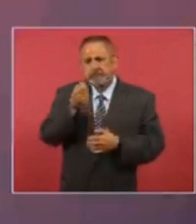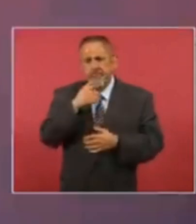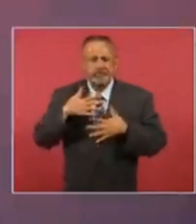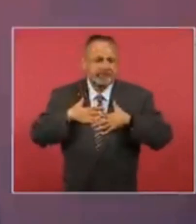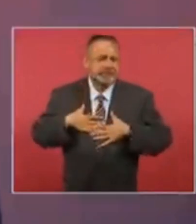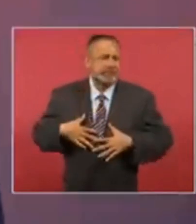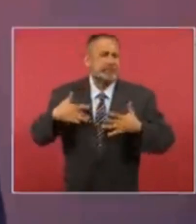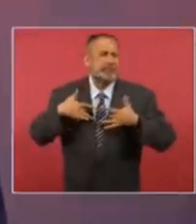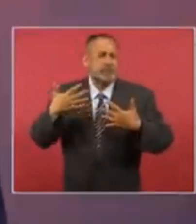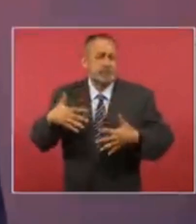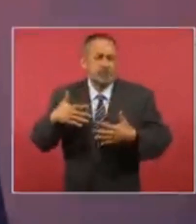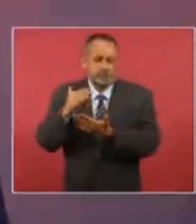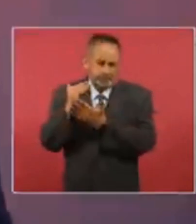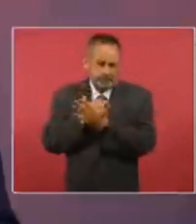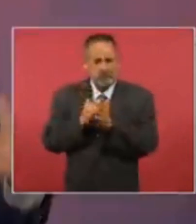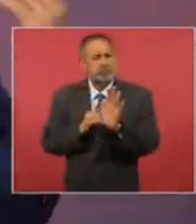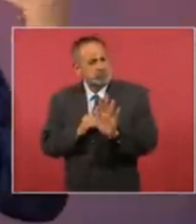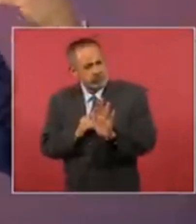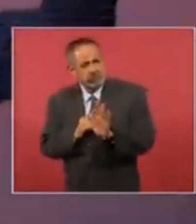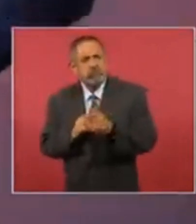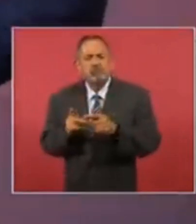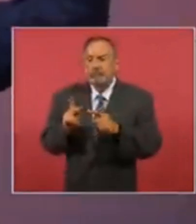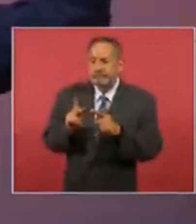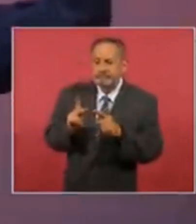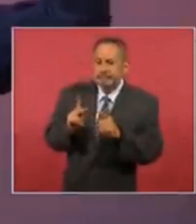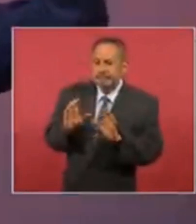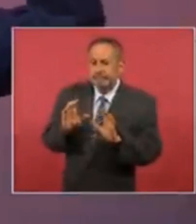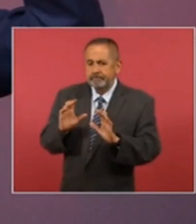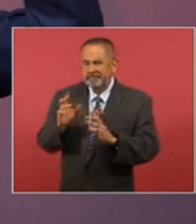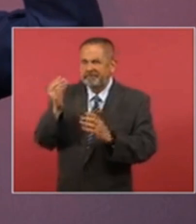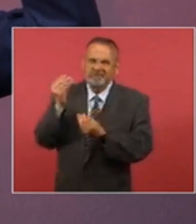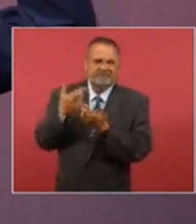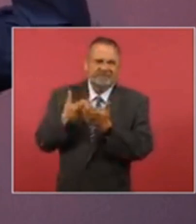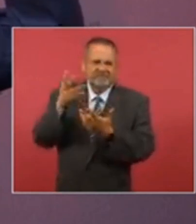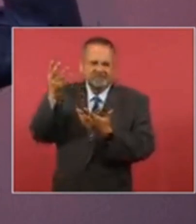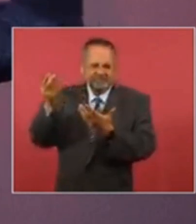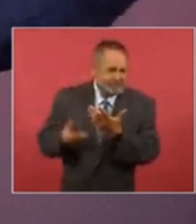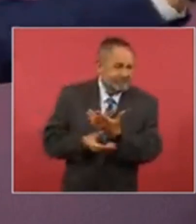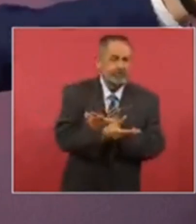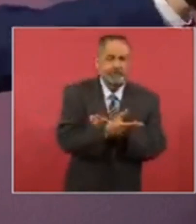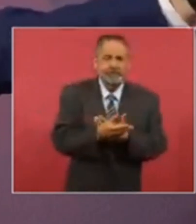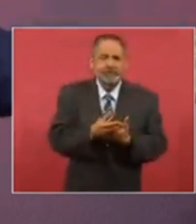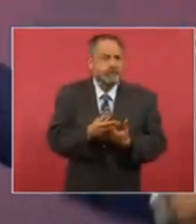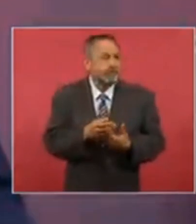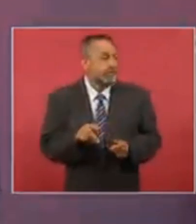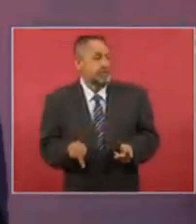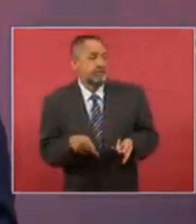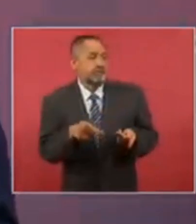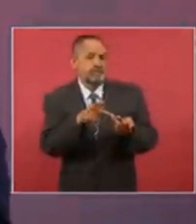pero desde luego entra con propósitos